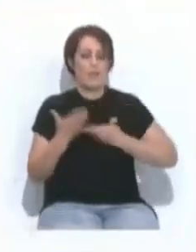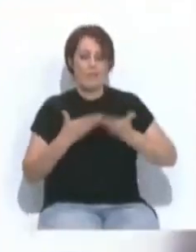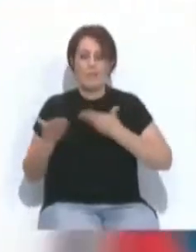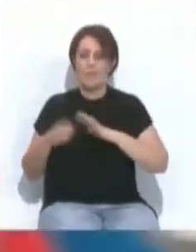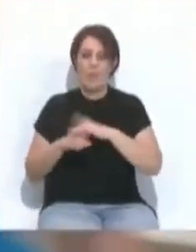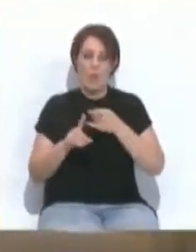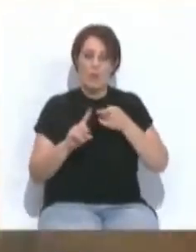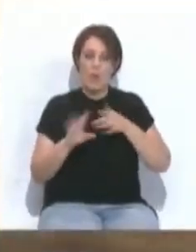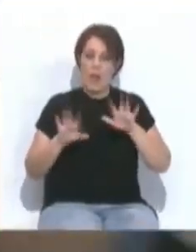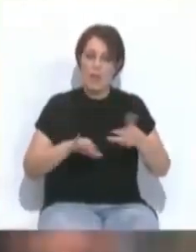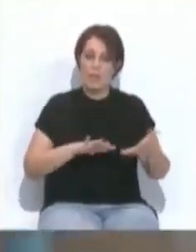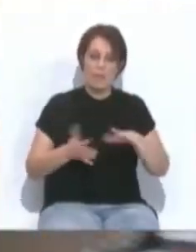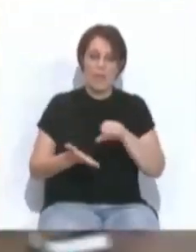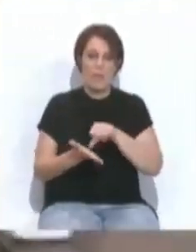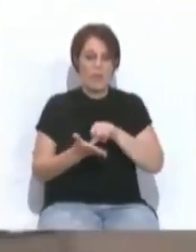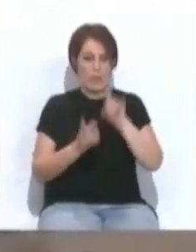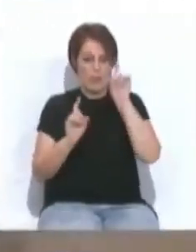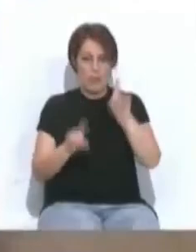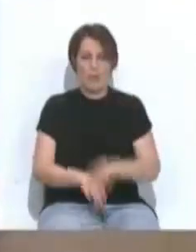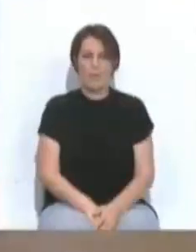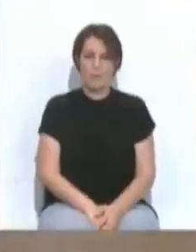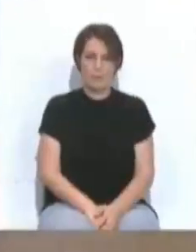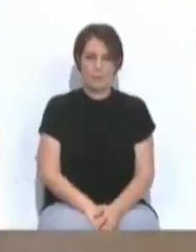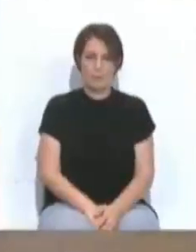objetivo de hacer de Cádiz una ciudad educadora.